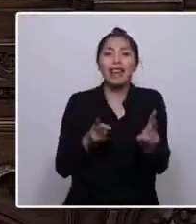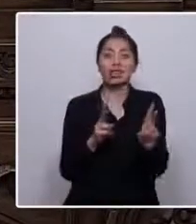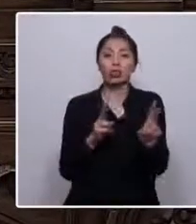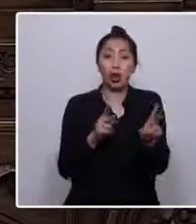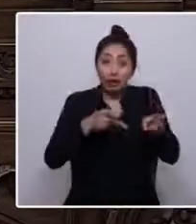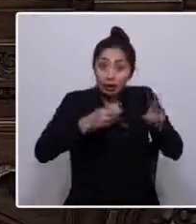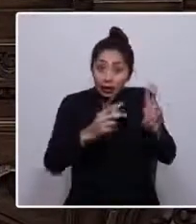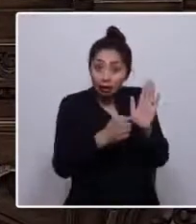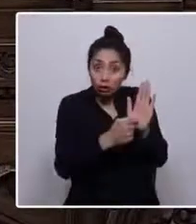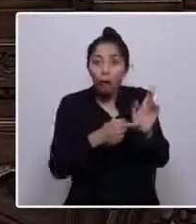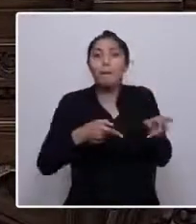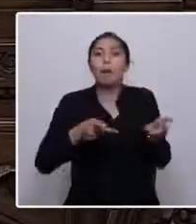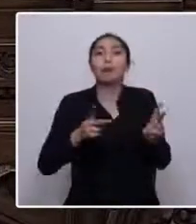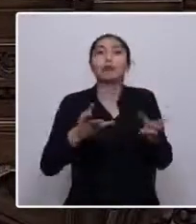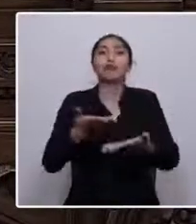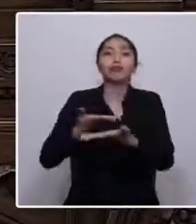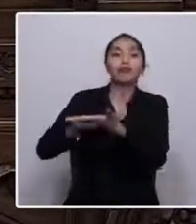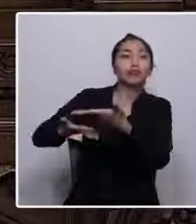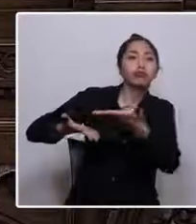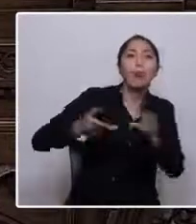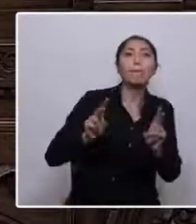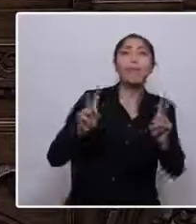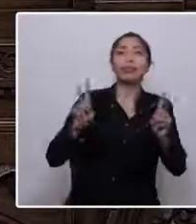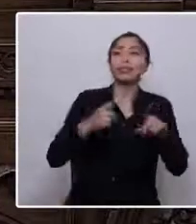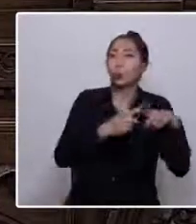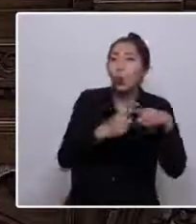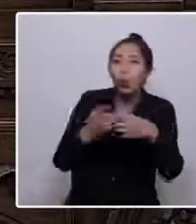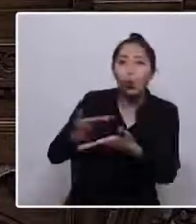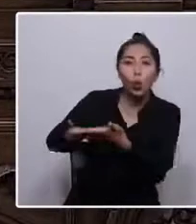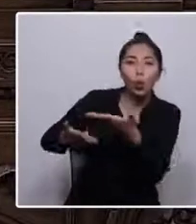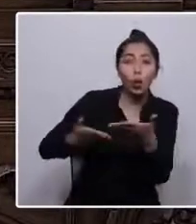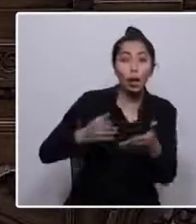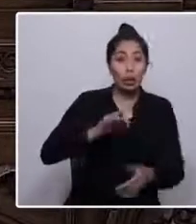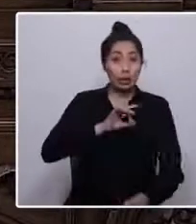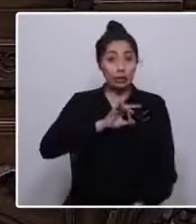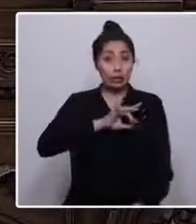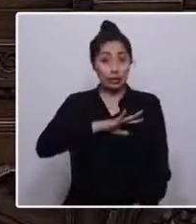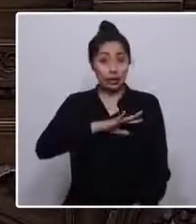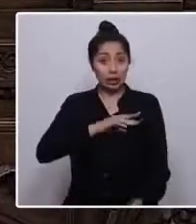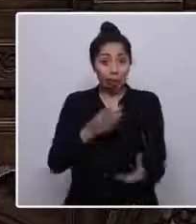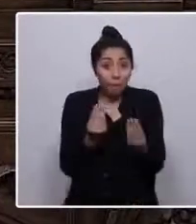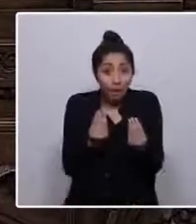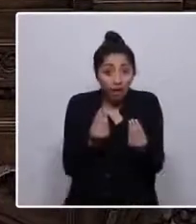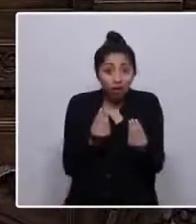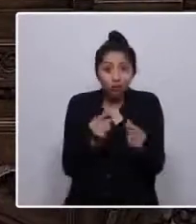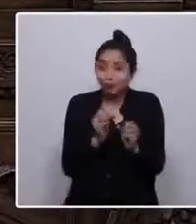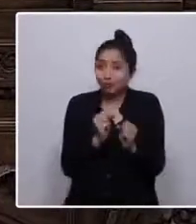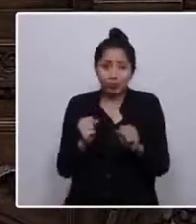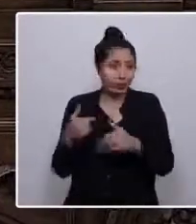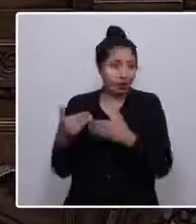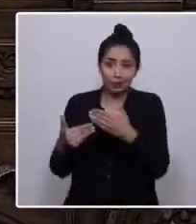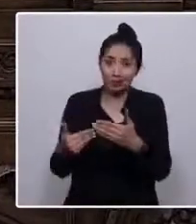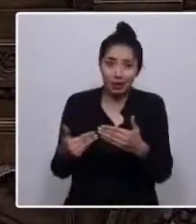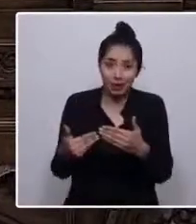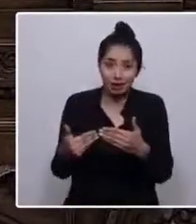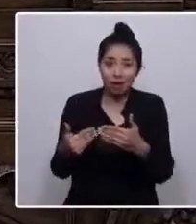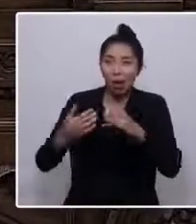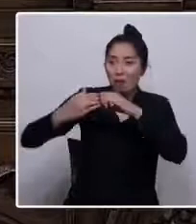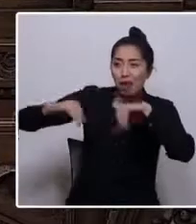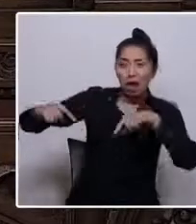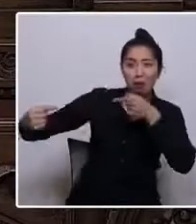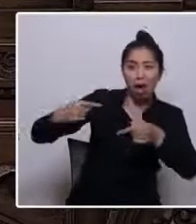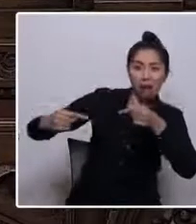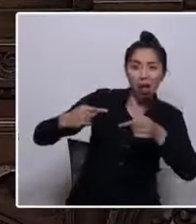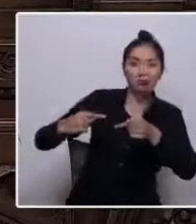convivir en paz y en sociedad. Chile jamás avanzará con miedo. Chile jamás avanzará con división. Porque los